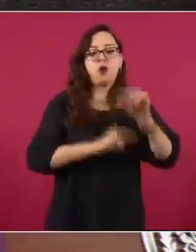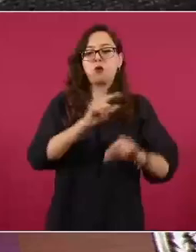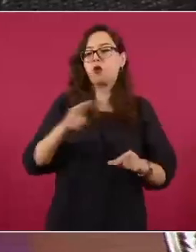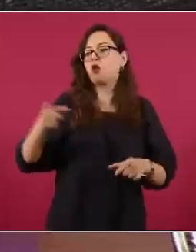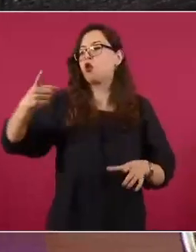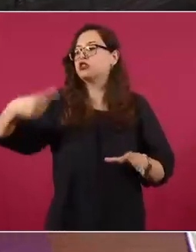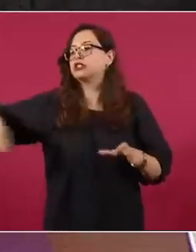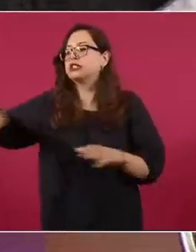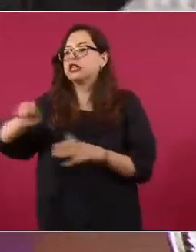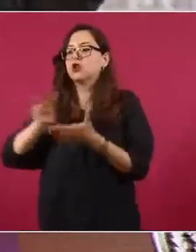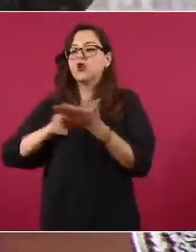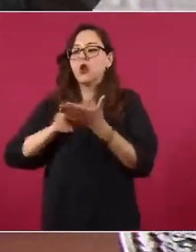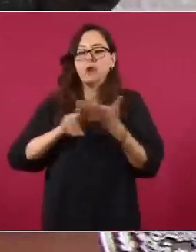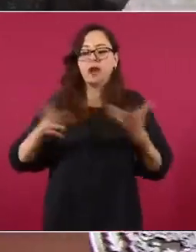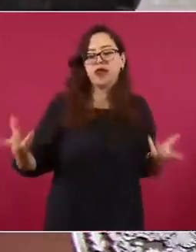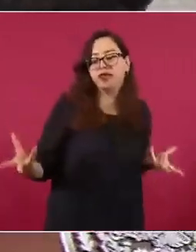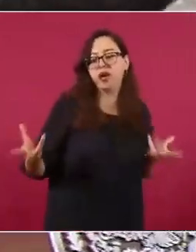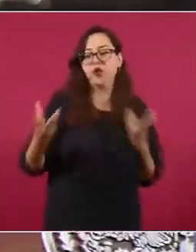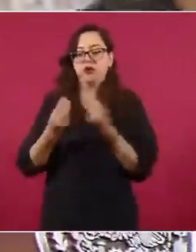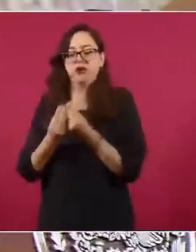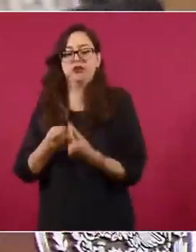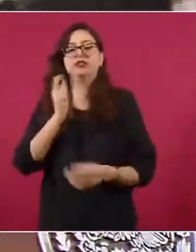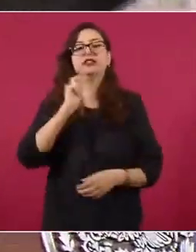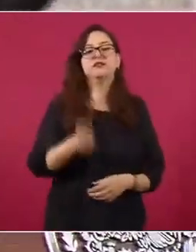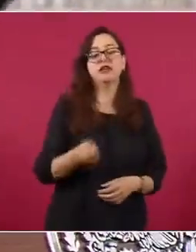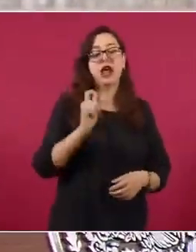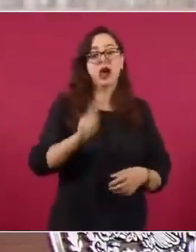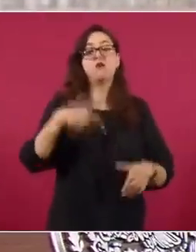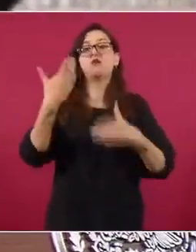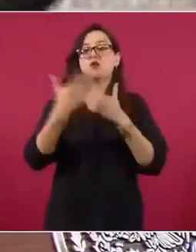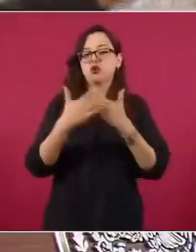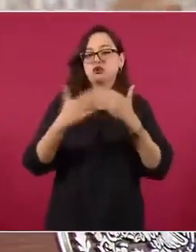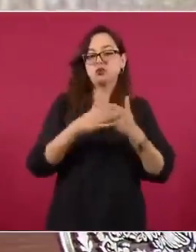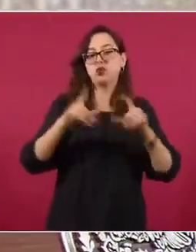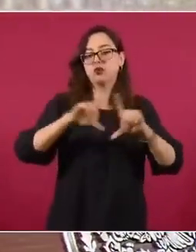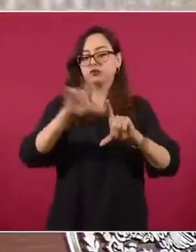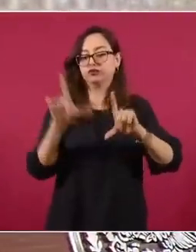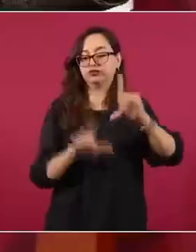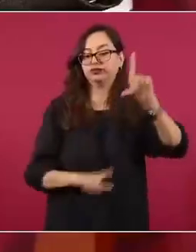Ya, todos, fatalmente.